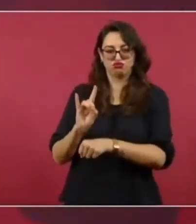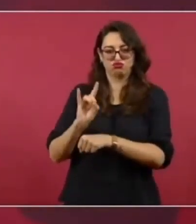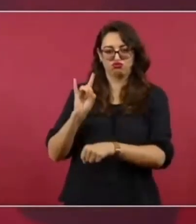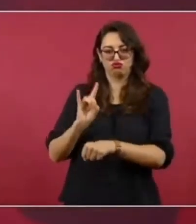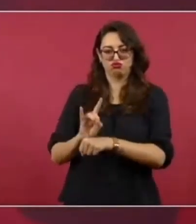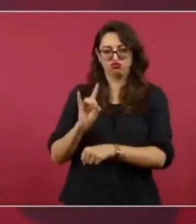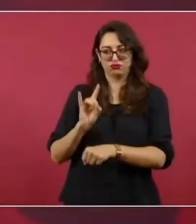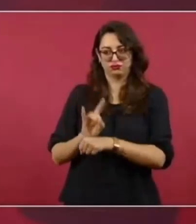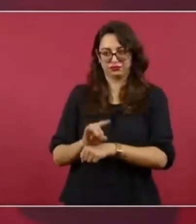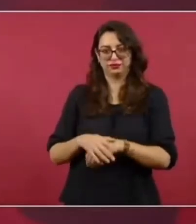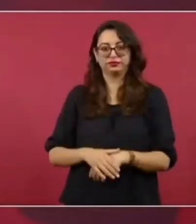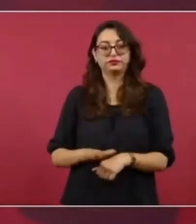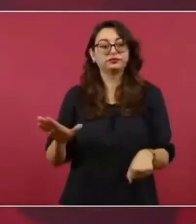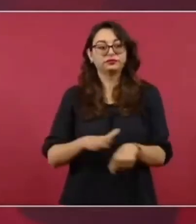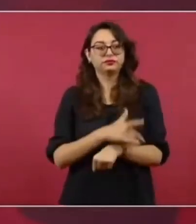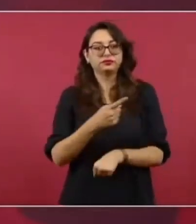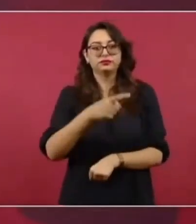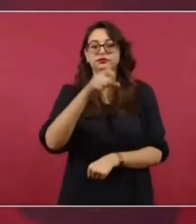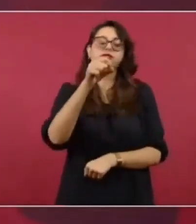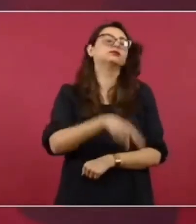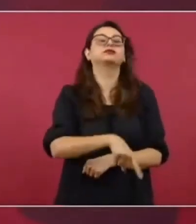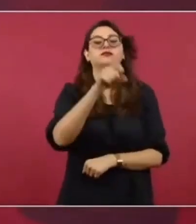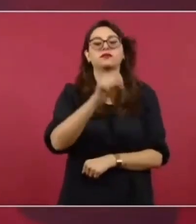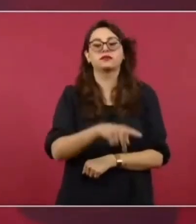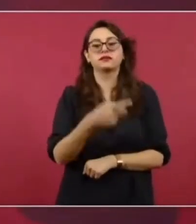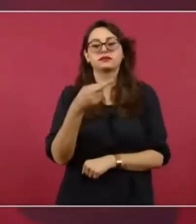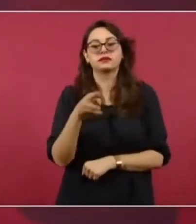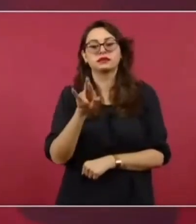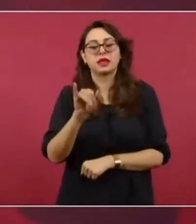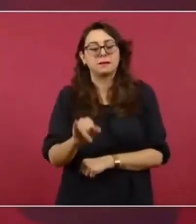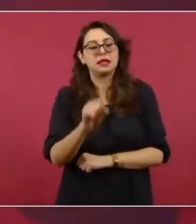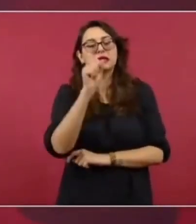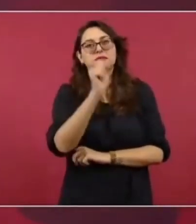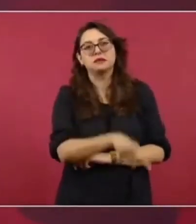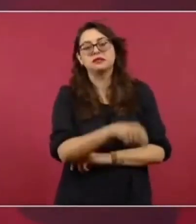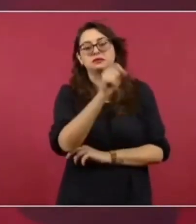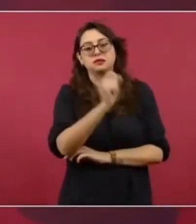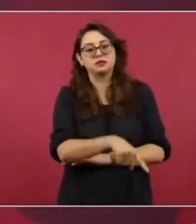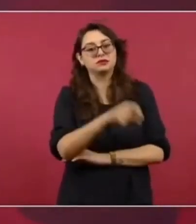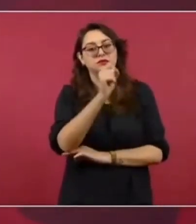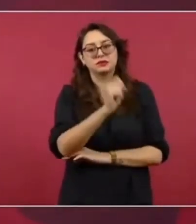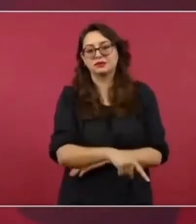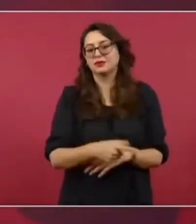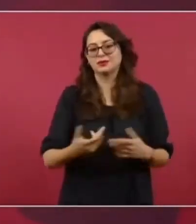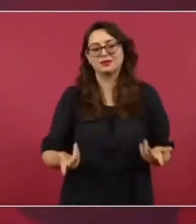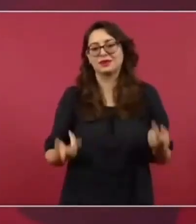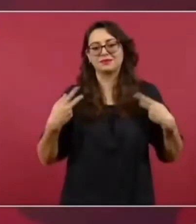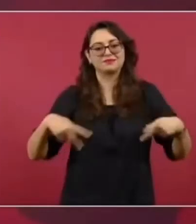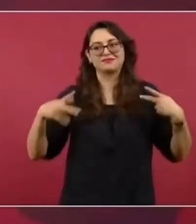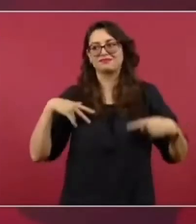turner que escribió el México bárbaro en la época de Porfirio Díaz